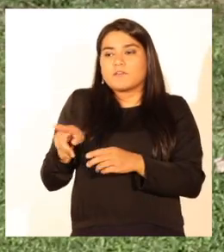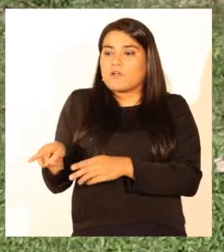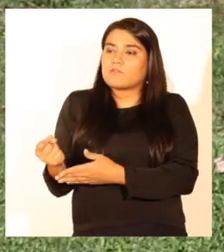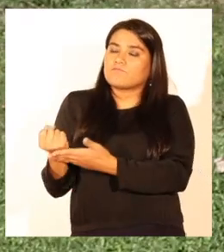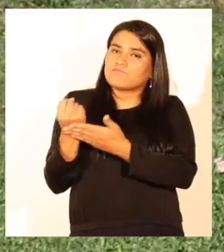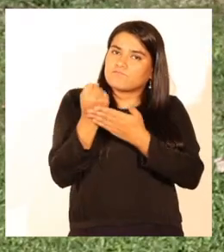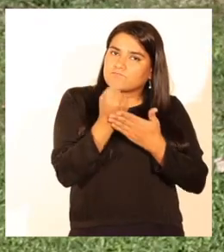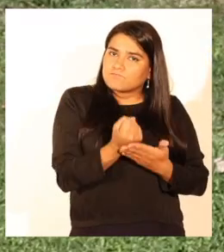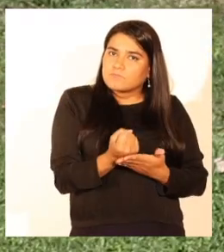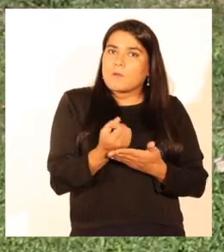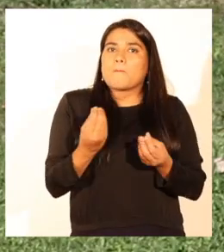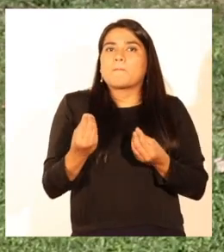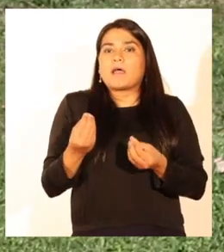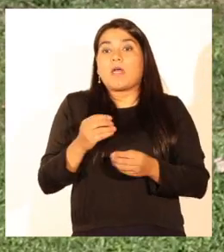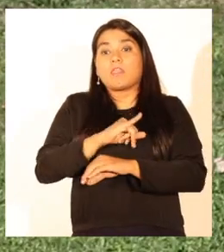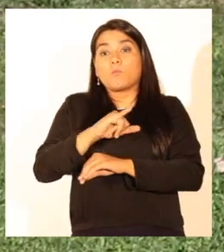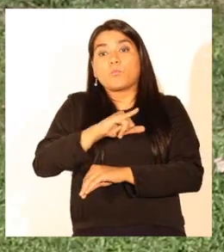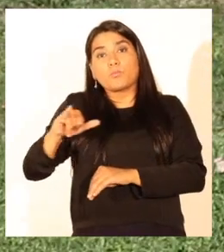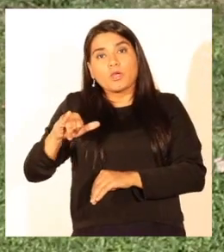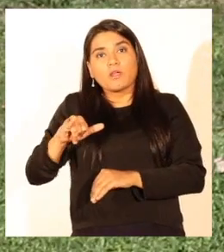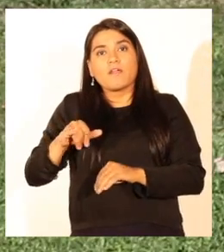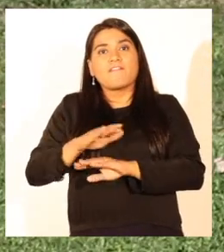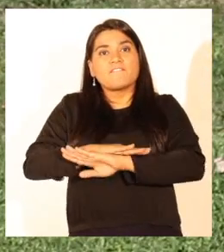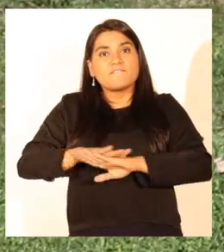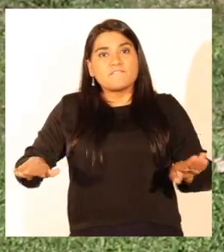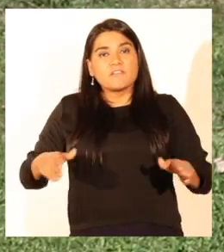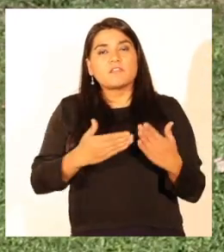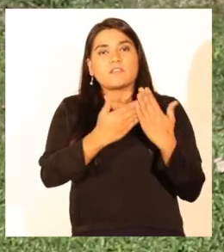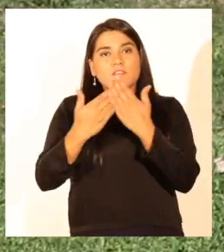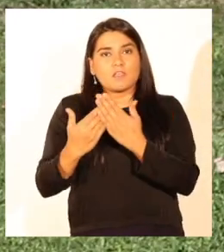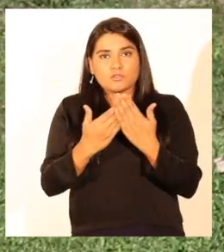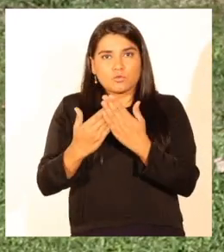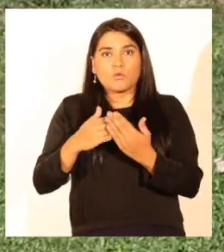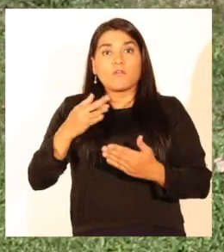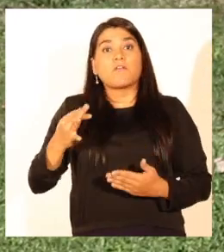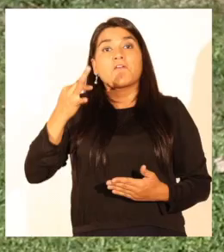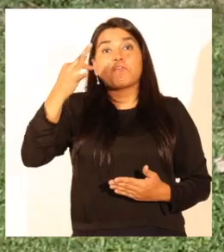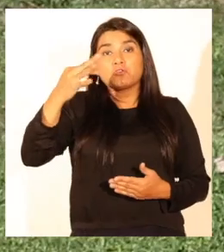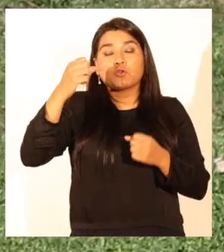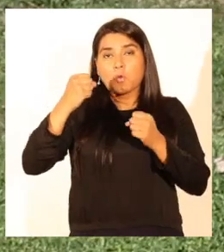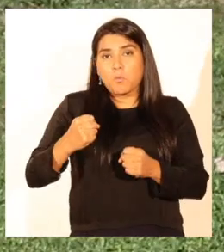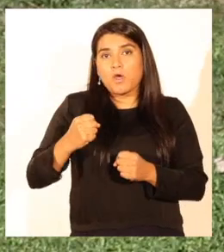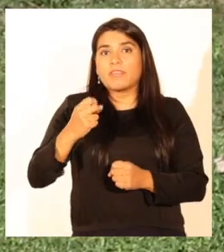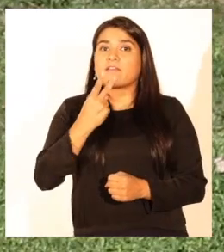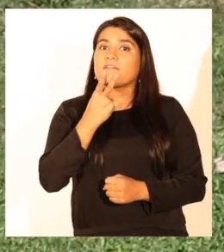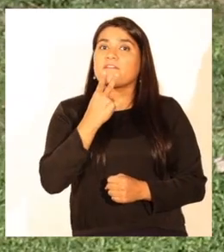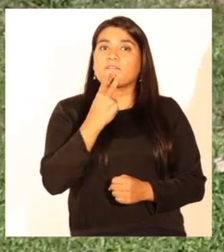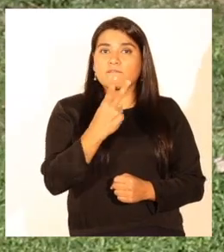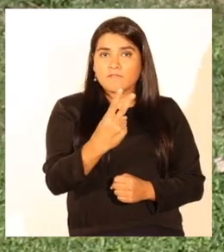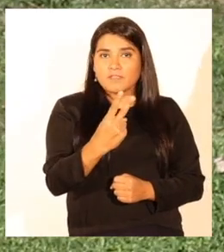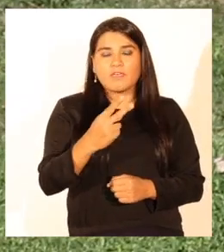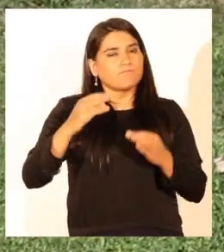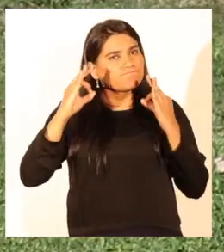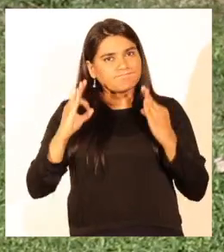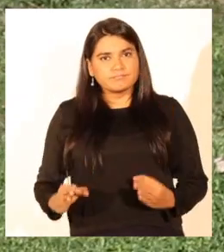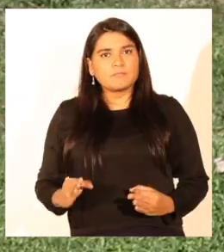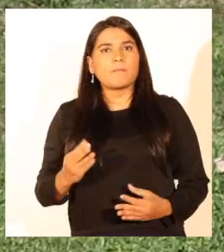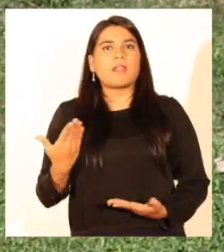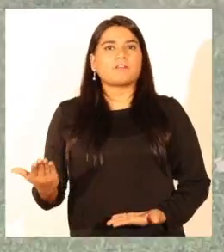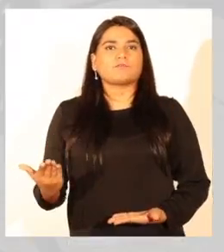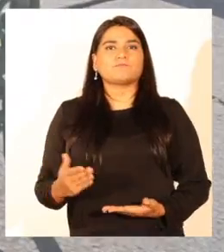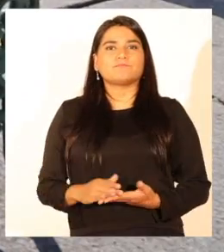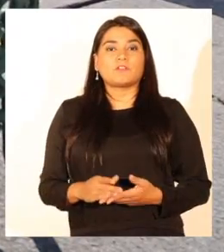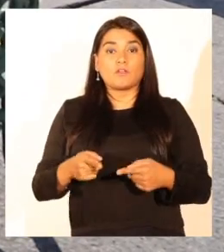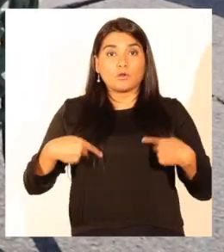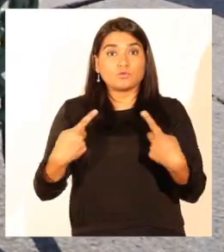chiquillos para que puedan terminar sus estudios formales y en un futuro puedan lograr un nivel o calidad de vida óptimo para